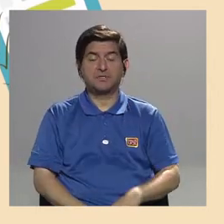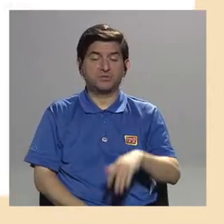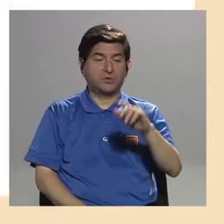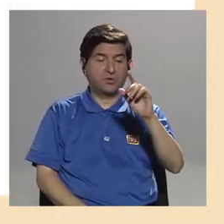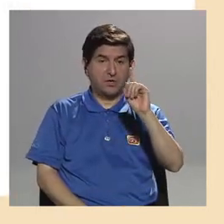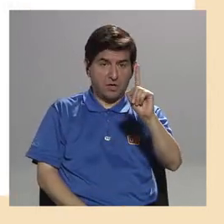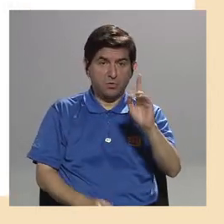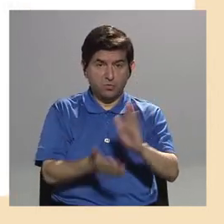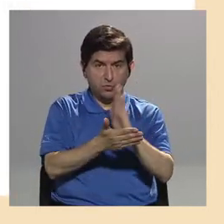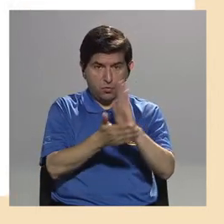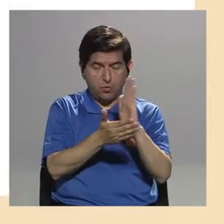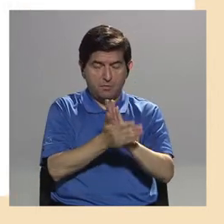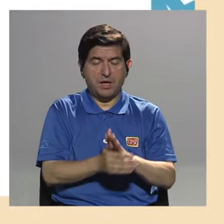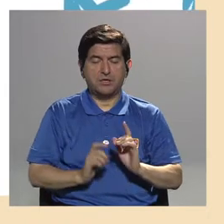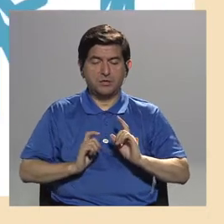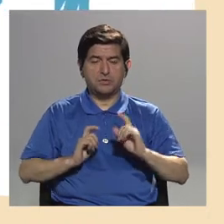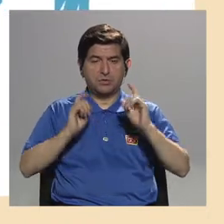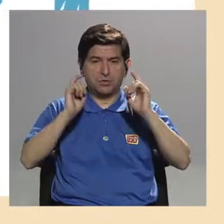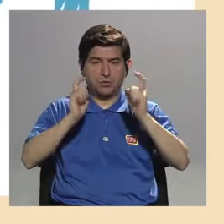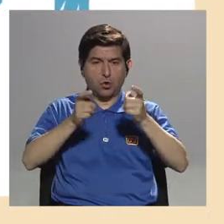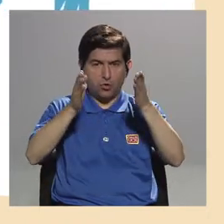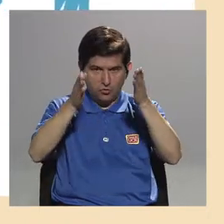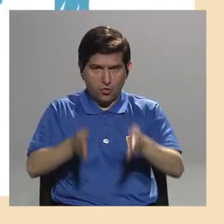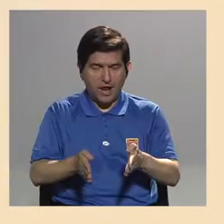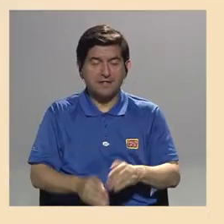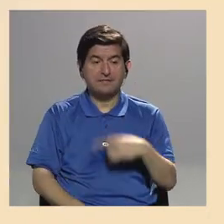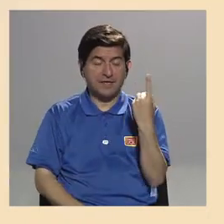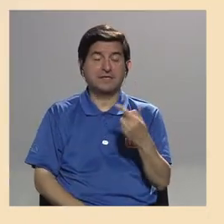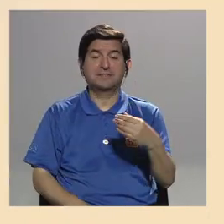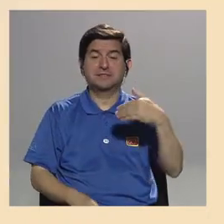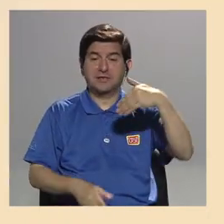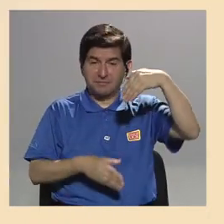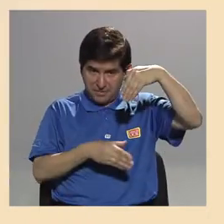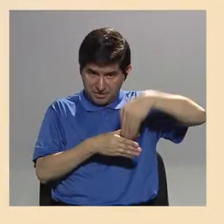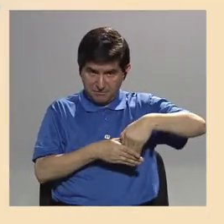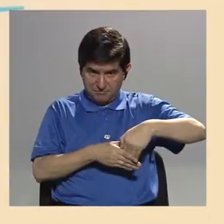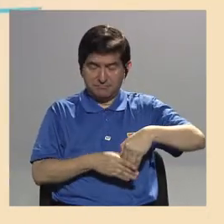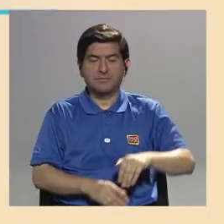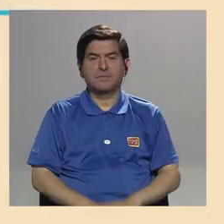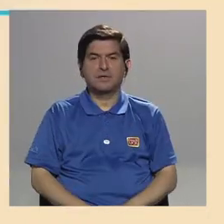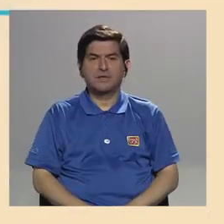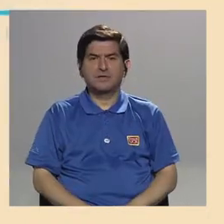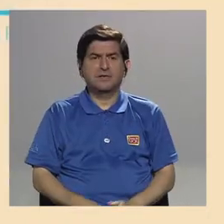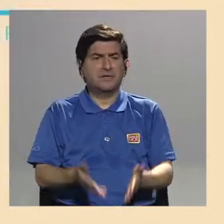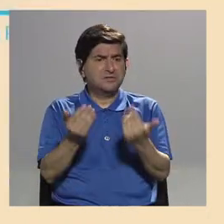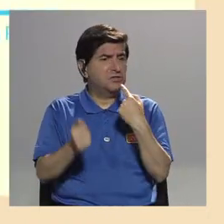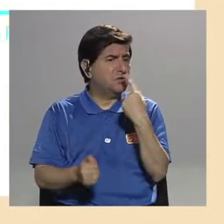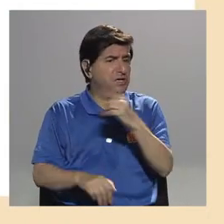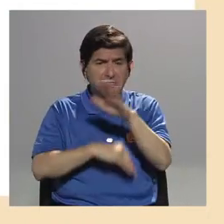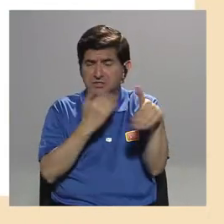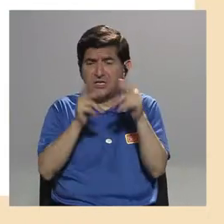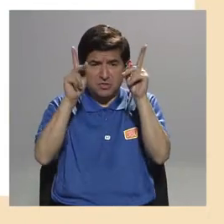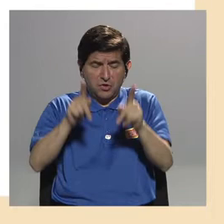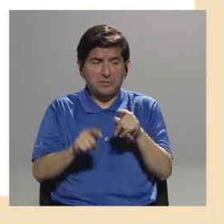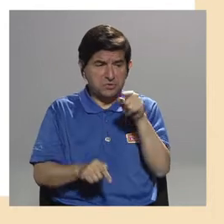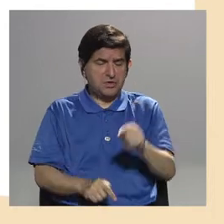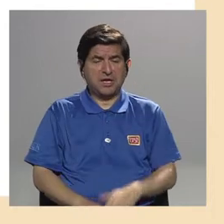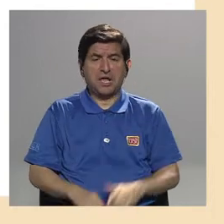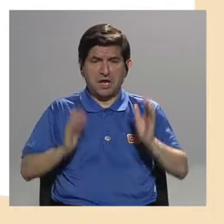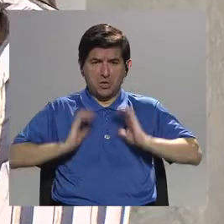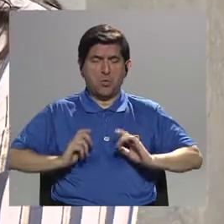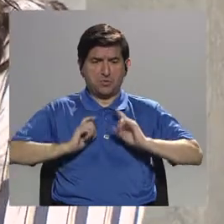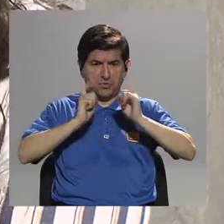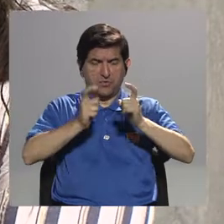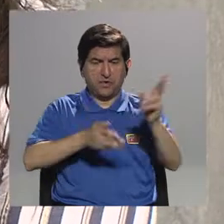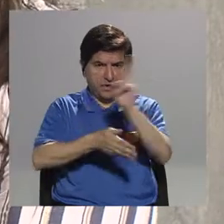le da un carnet de donante y sí se le explica que es muy importante que siempre lo ande con él. Que si no le quiere decir a todo el mundo que es donante,